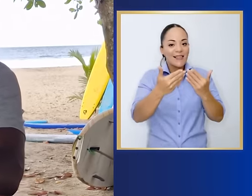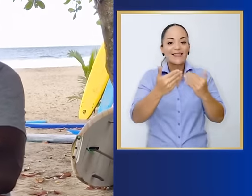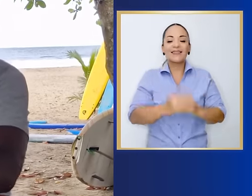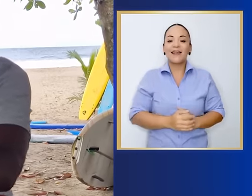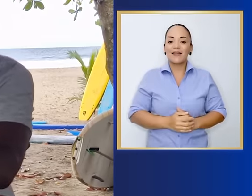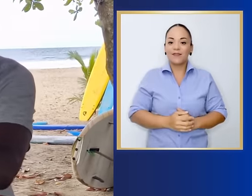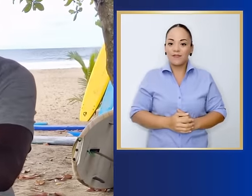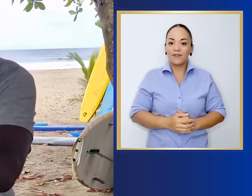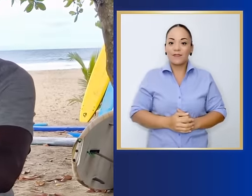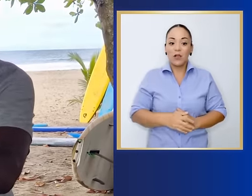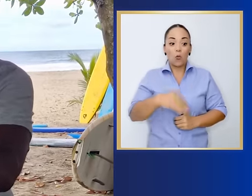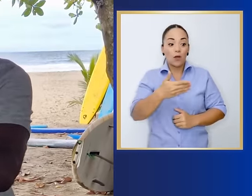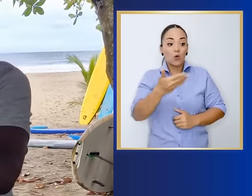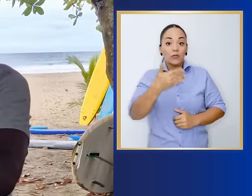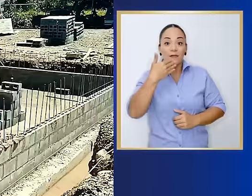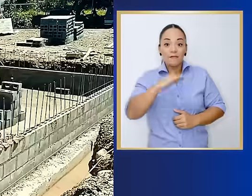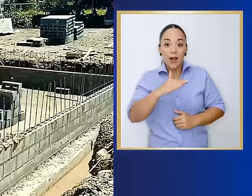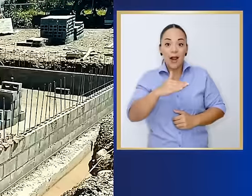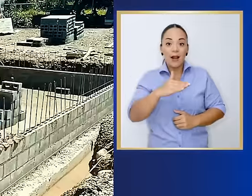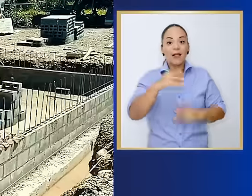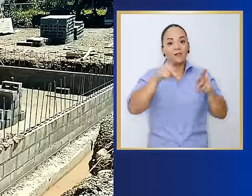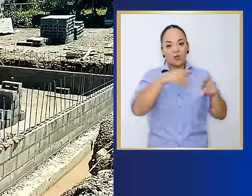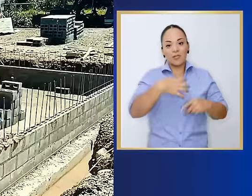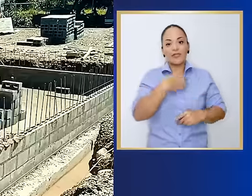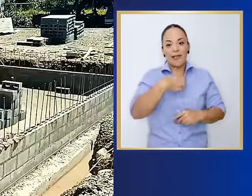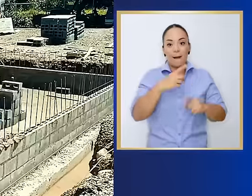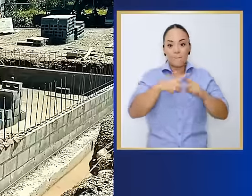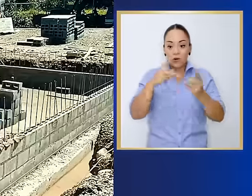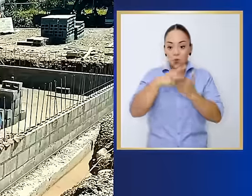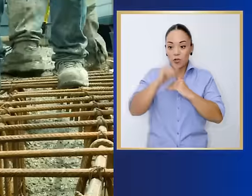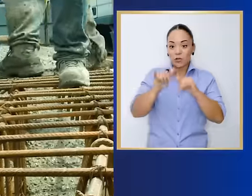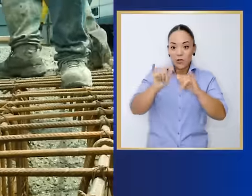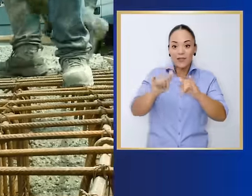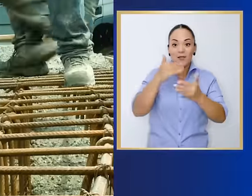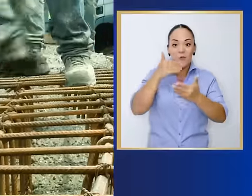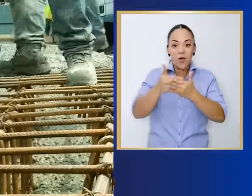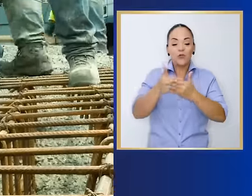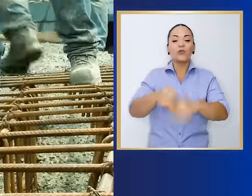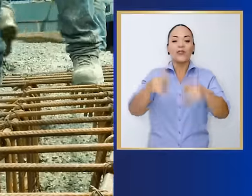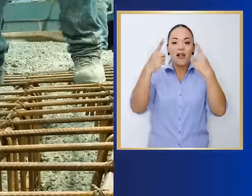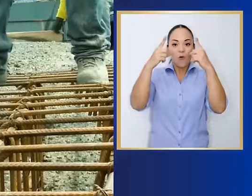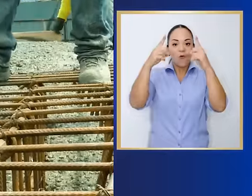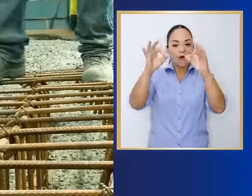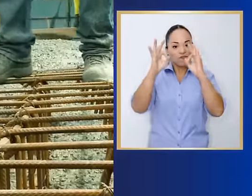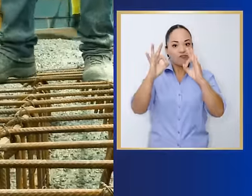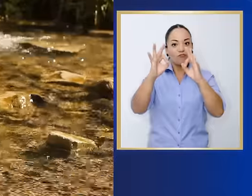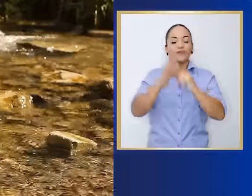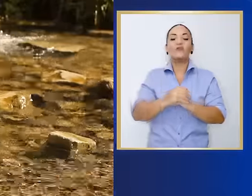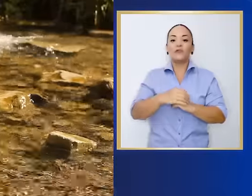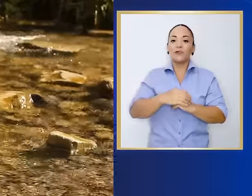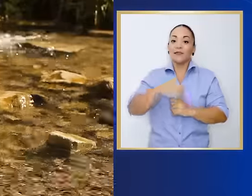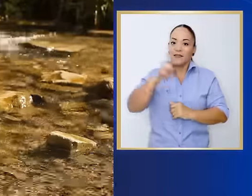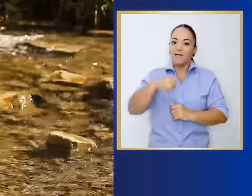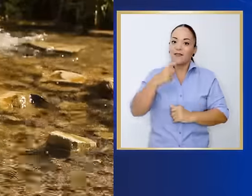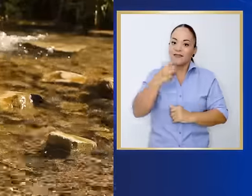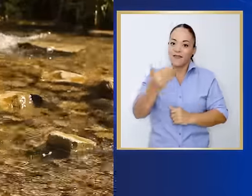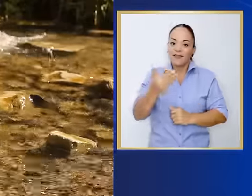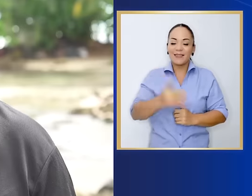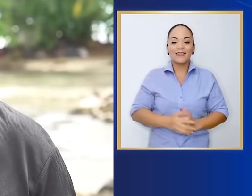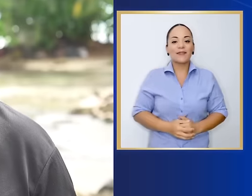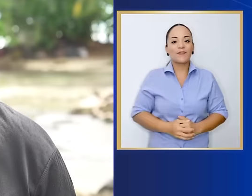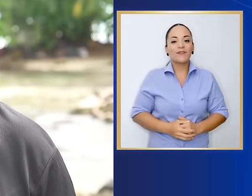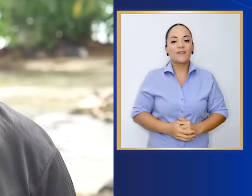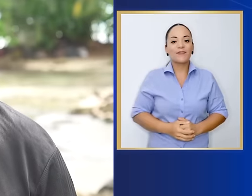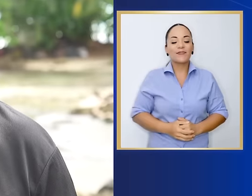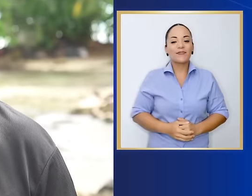porque cuando las cosas van mal uno se queja, pero cuando hay proyectos como estos que culminan exitosamente pues uno tiene que decirlo.